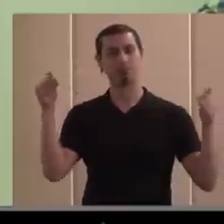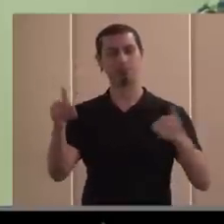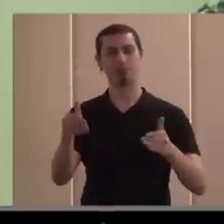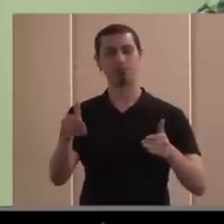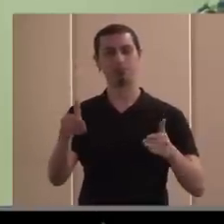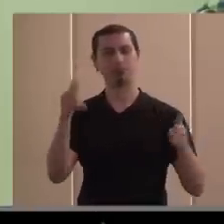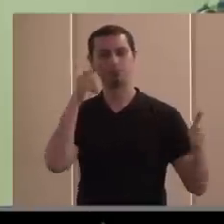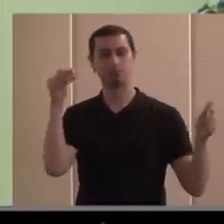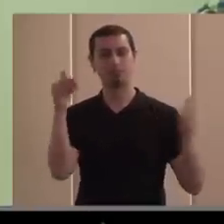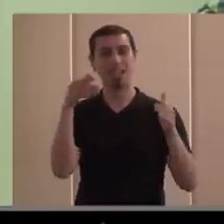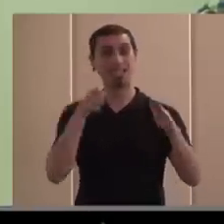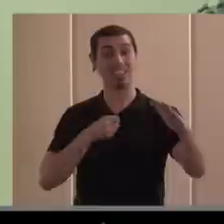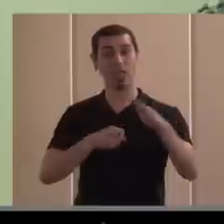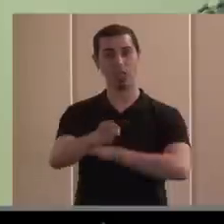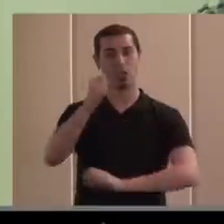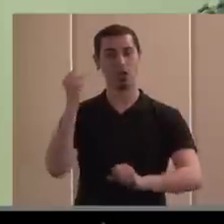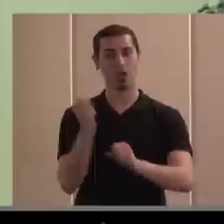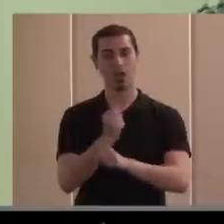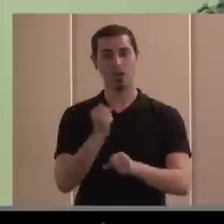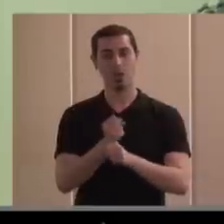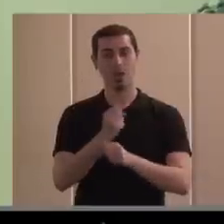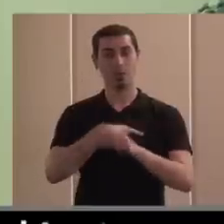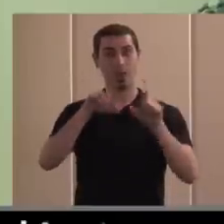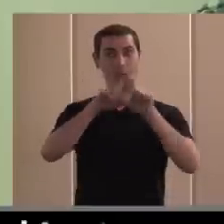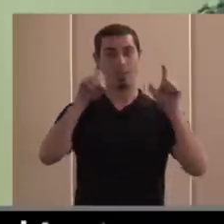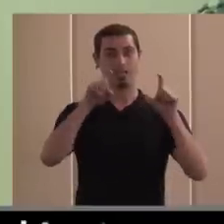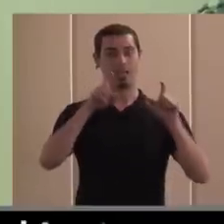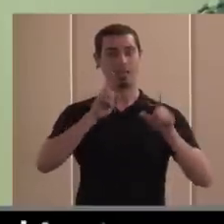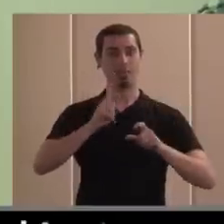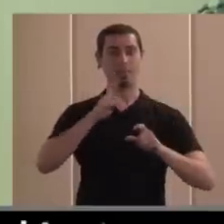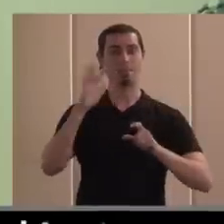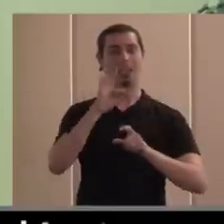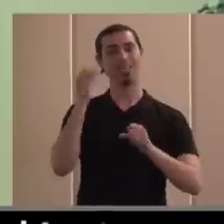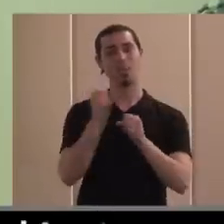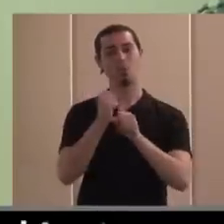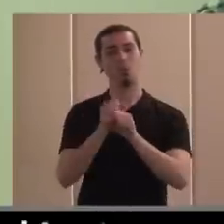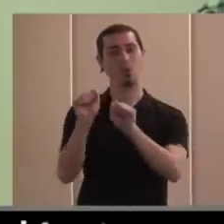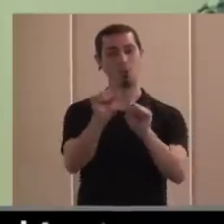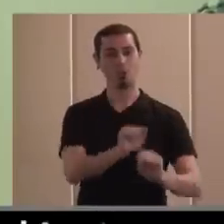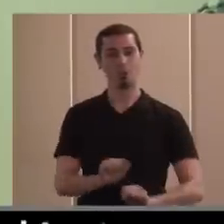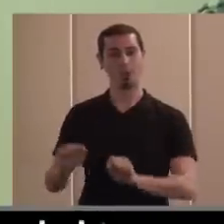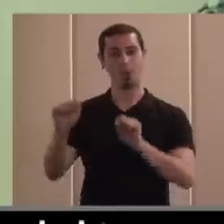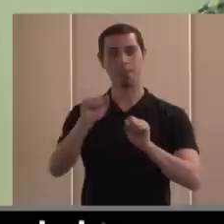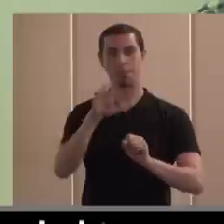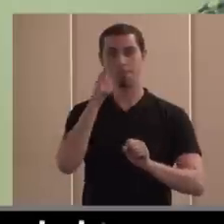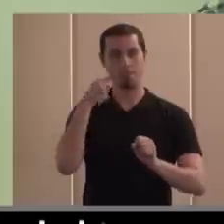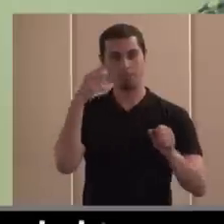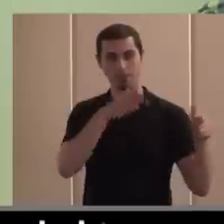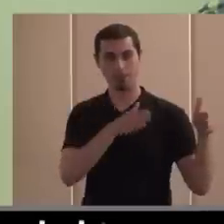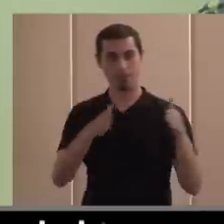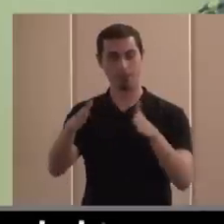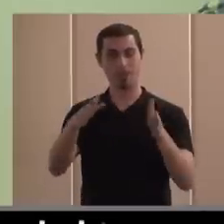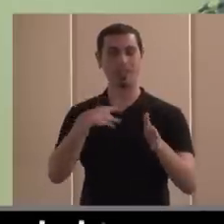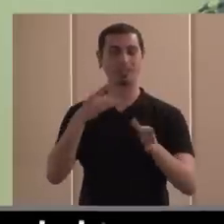inserción laboral en la empresa ordinaria la parte de lo que sería el empleo protegido se cubre por esta vía de la faceta